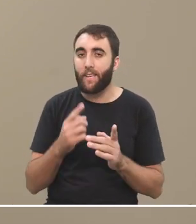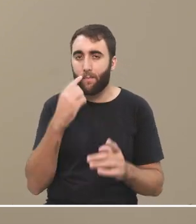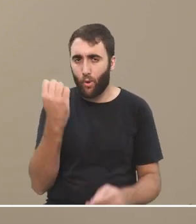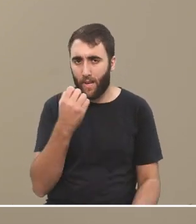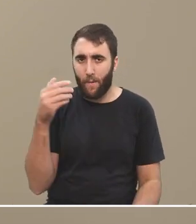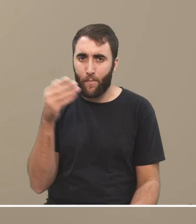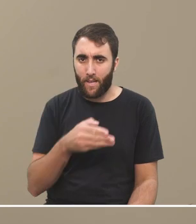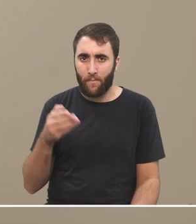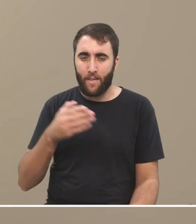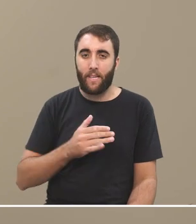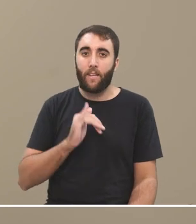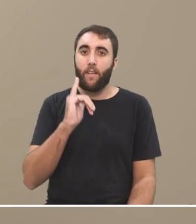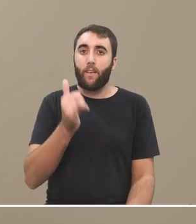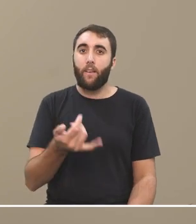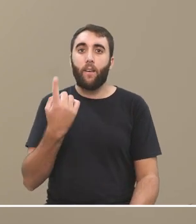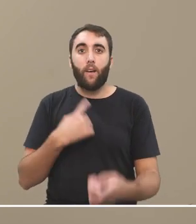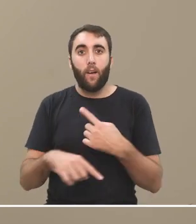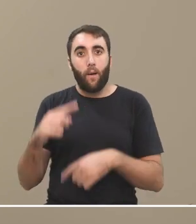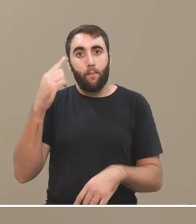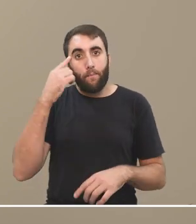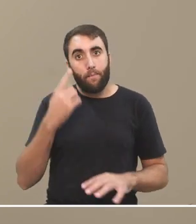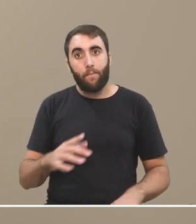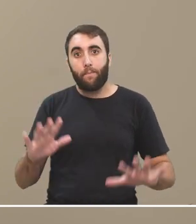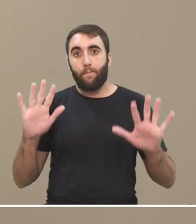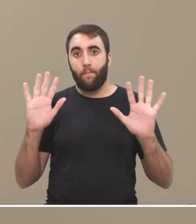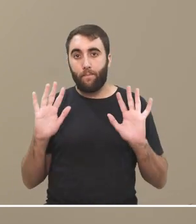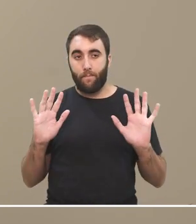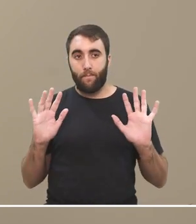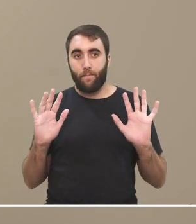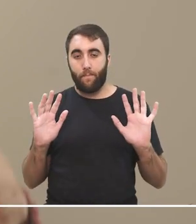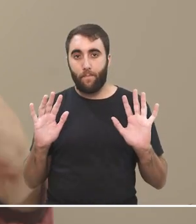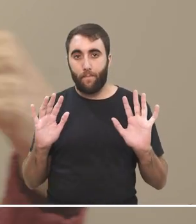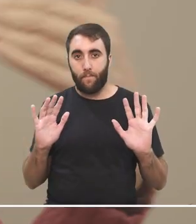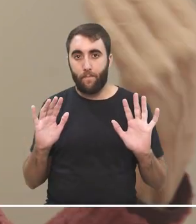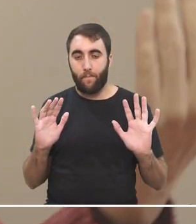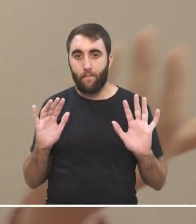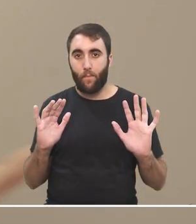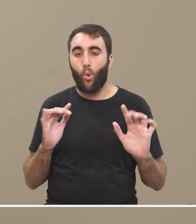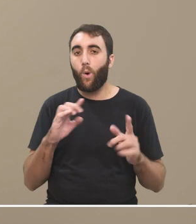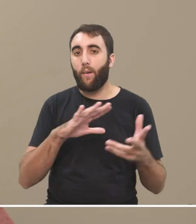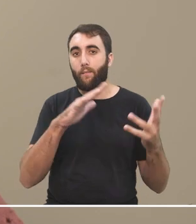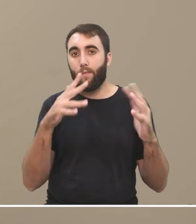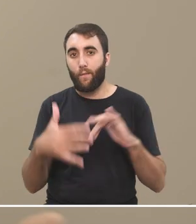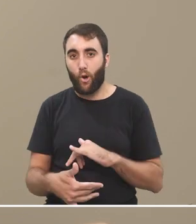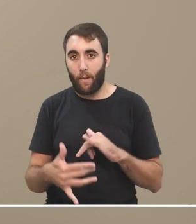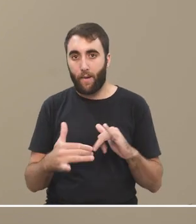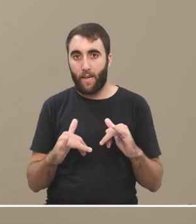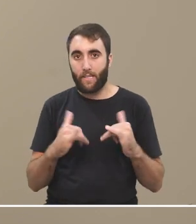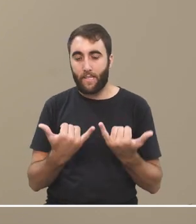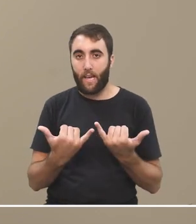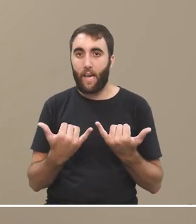pero quizás pensar que una manera de